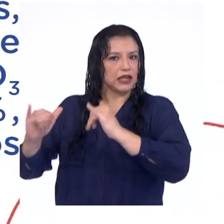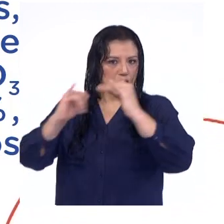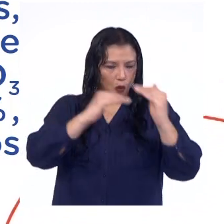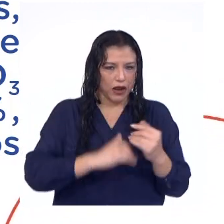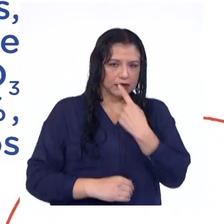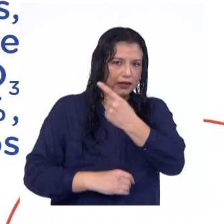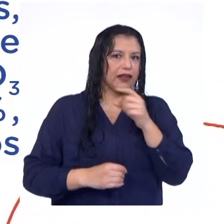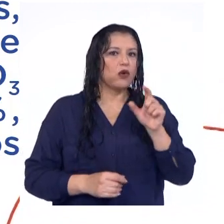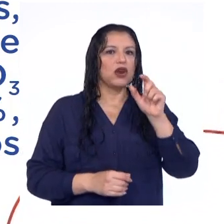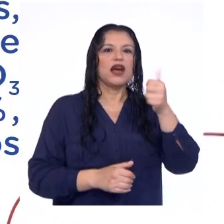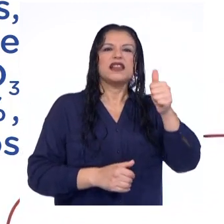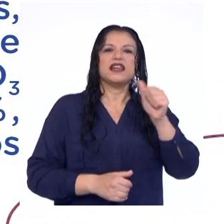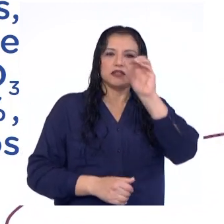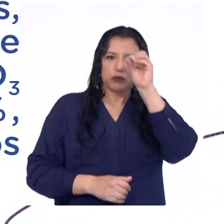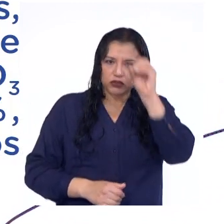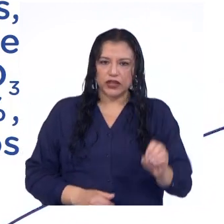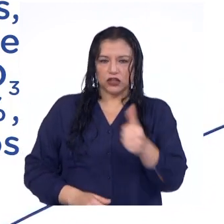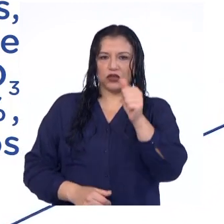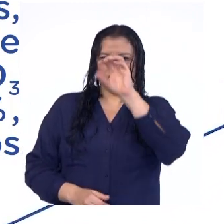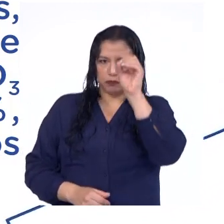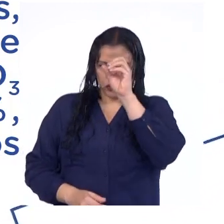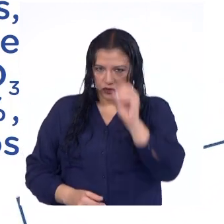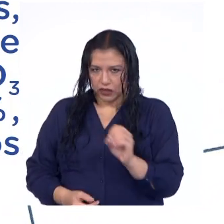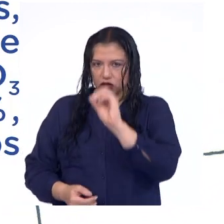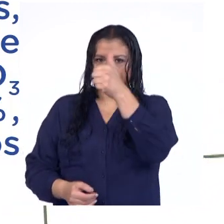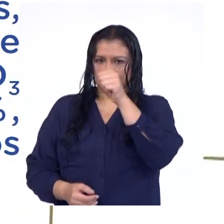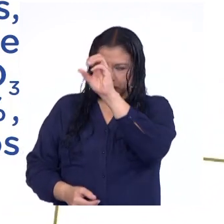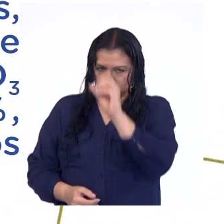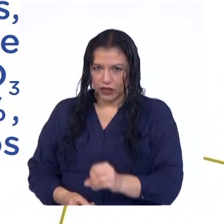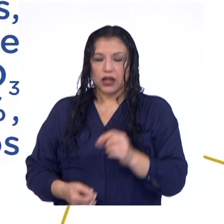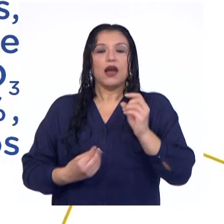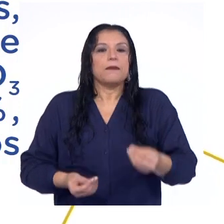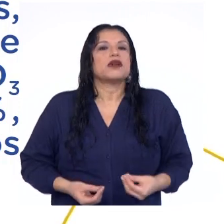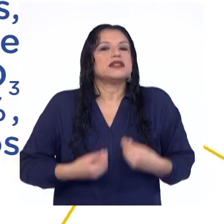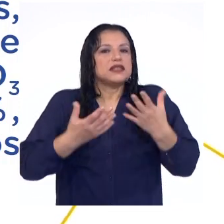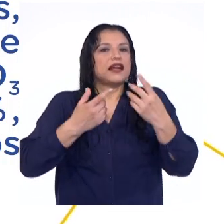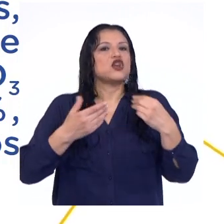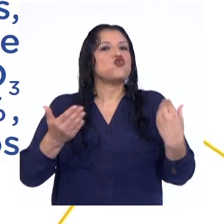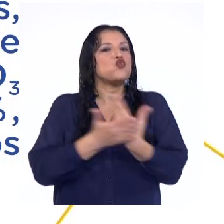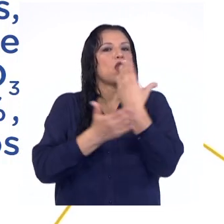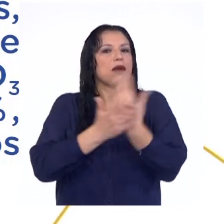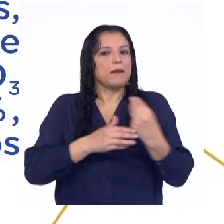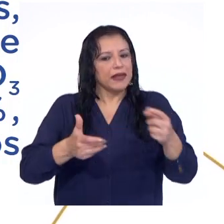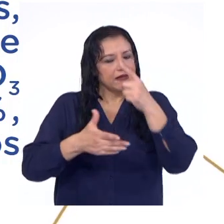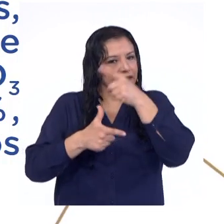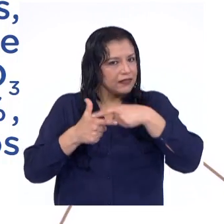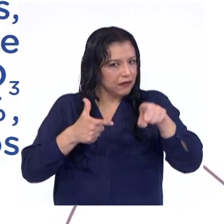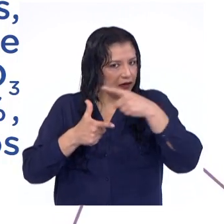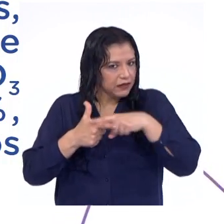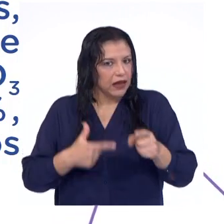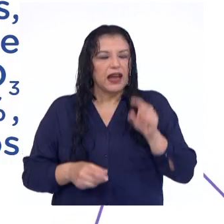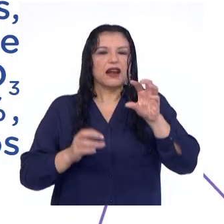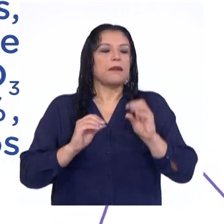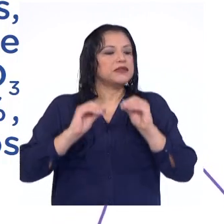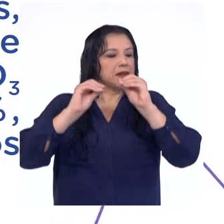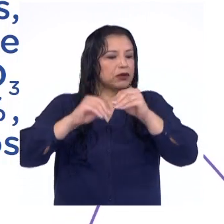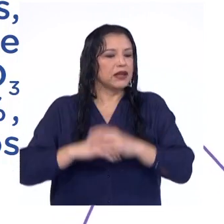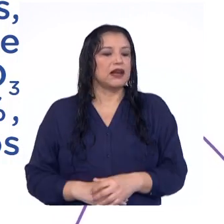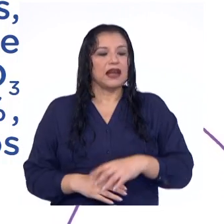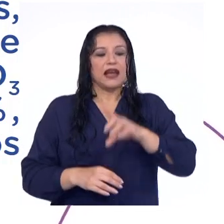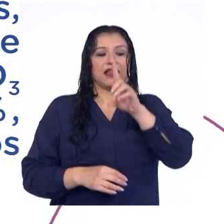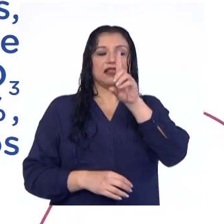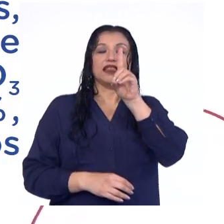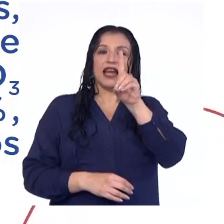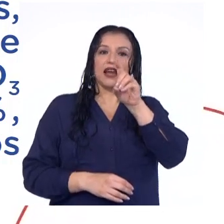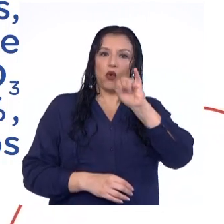engloba el 10% de las observaciones, por lo que se establece nueve criterios de división a las que denominaré desil